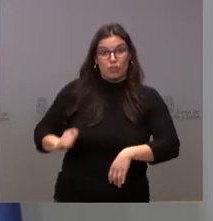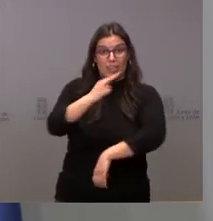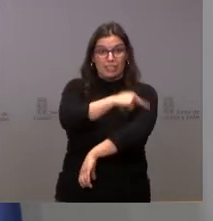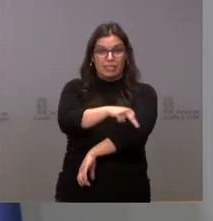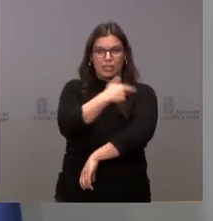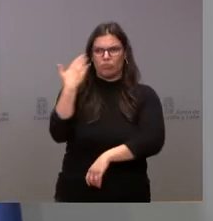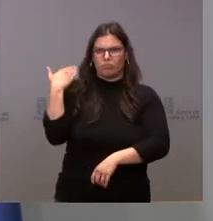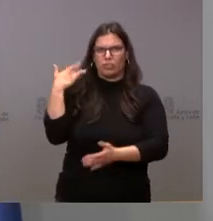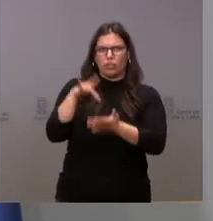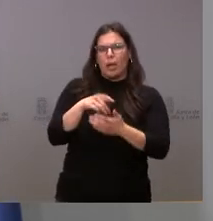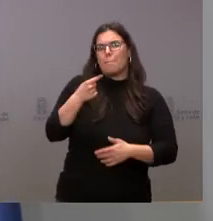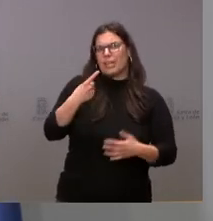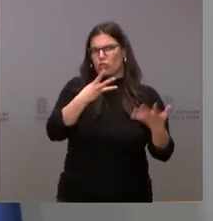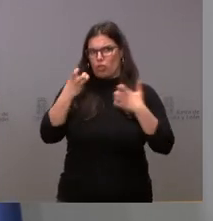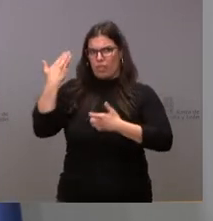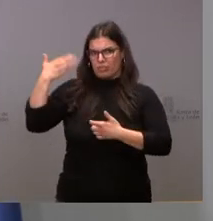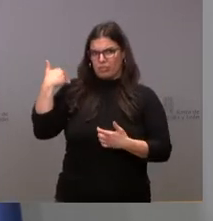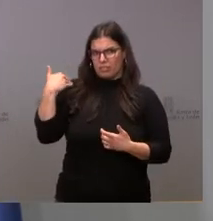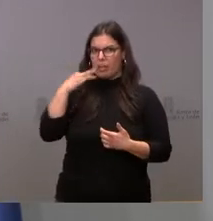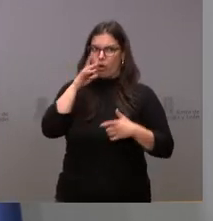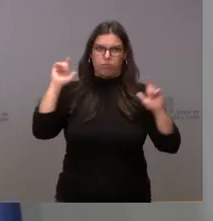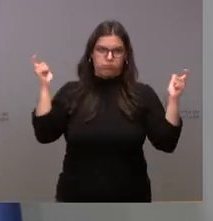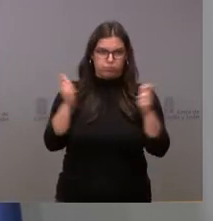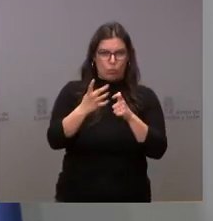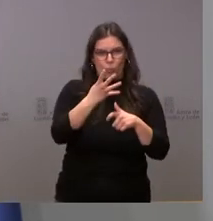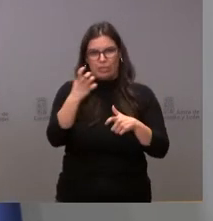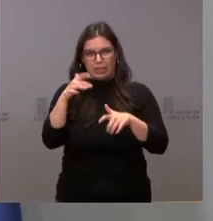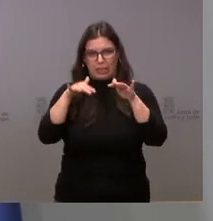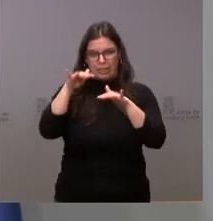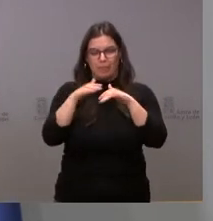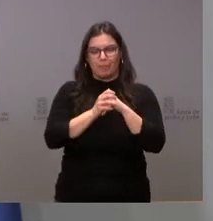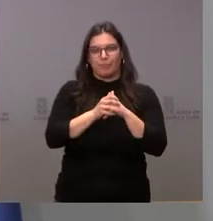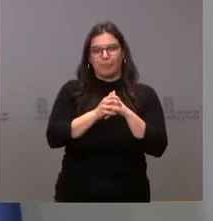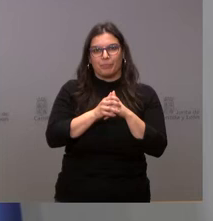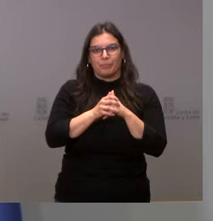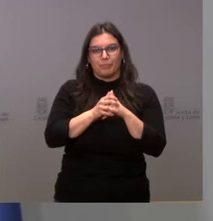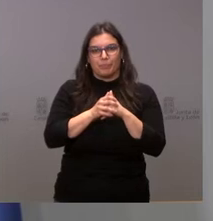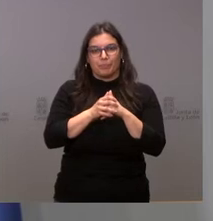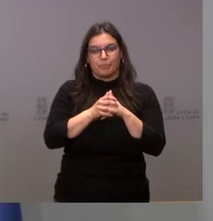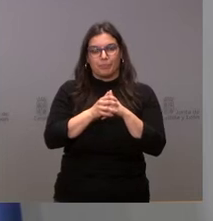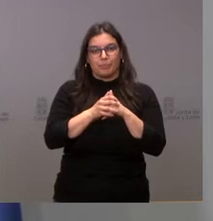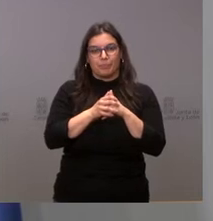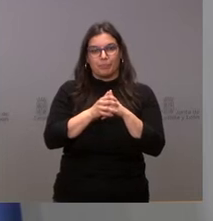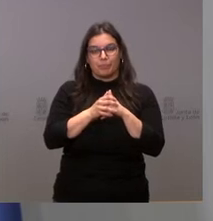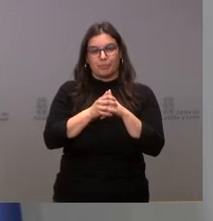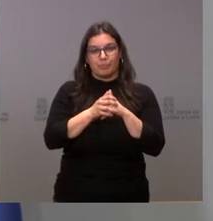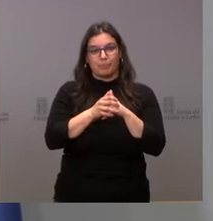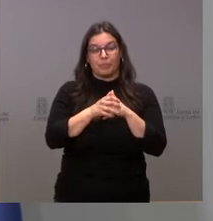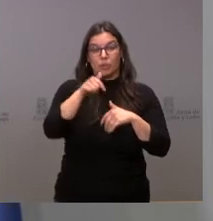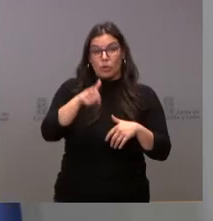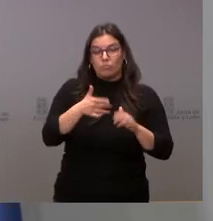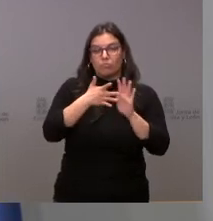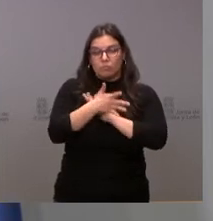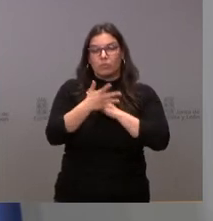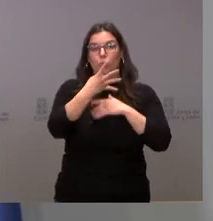estar en 1.800 personas. En el momento más alto de la estadística, hoy estamos hablando de